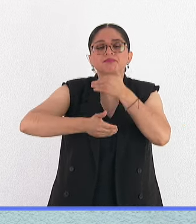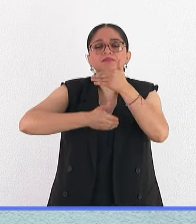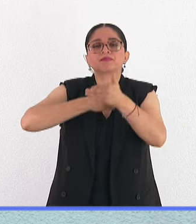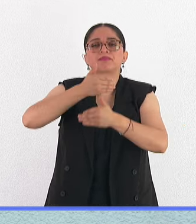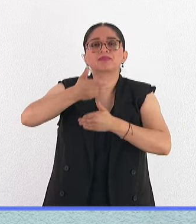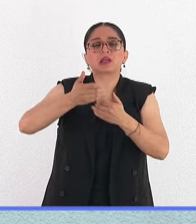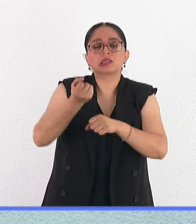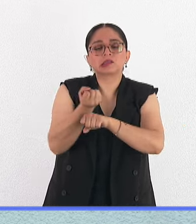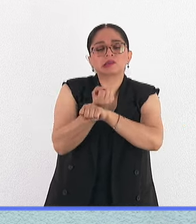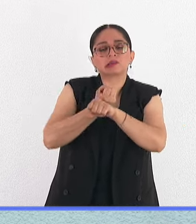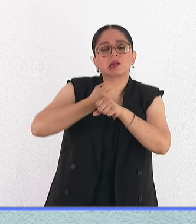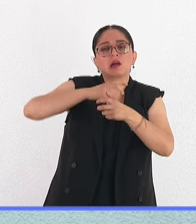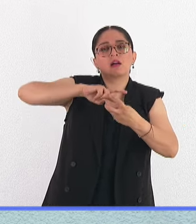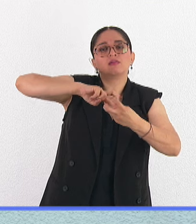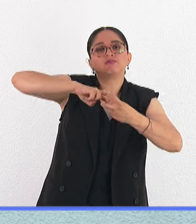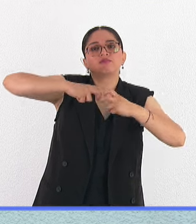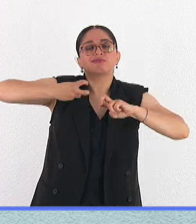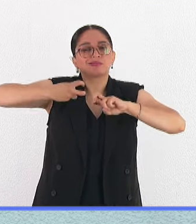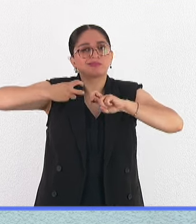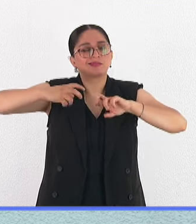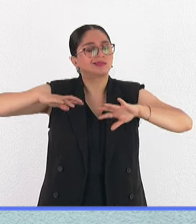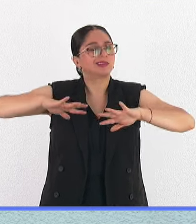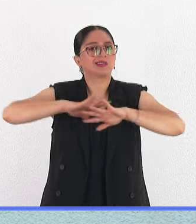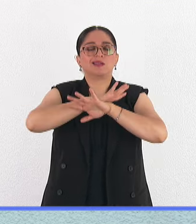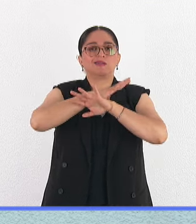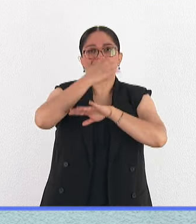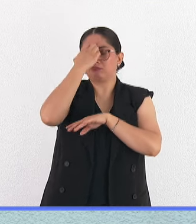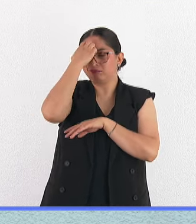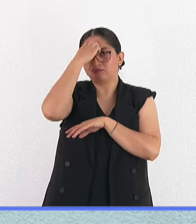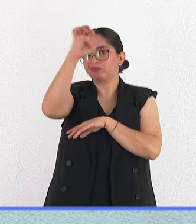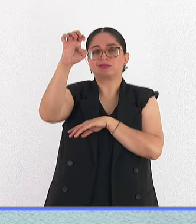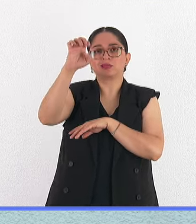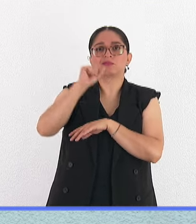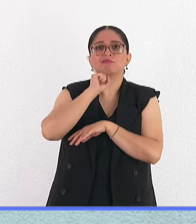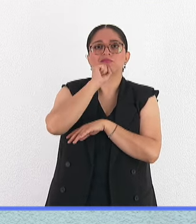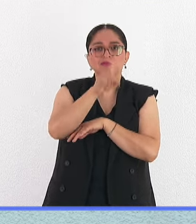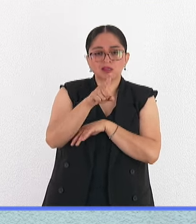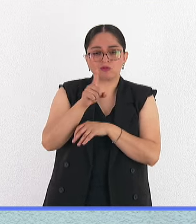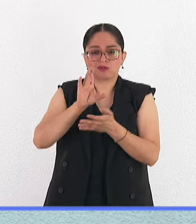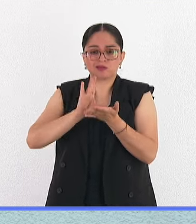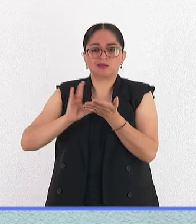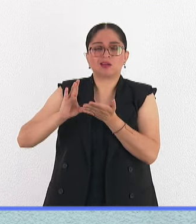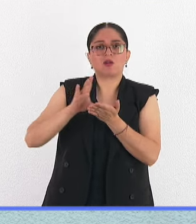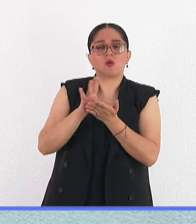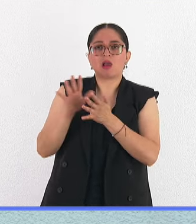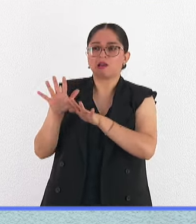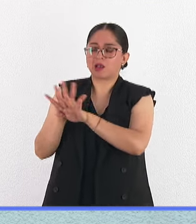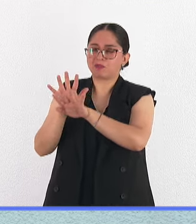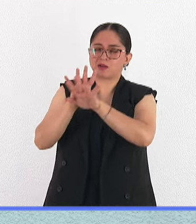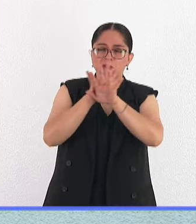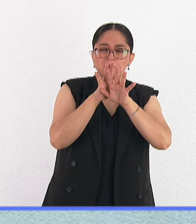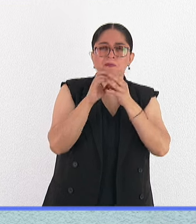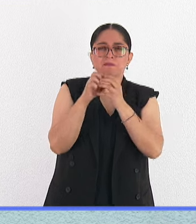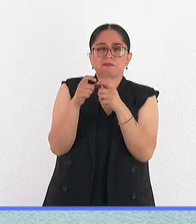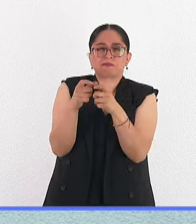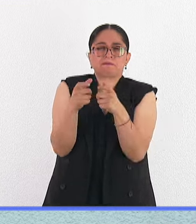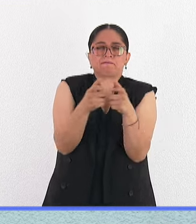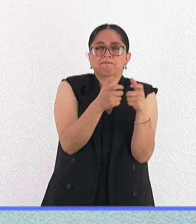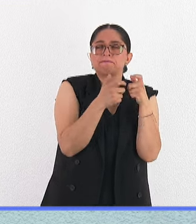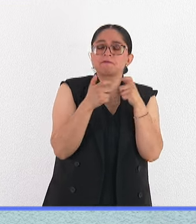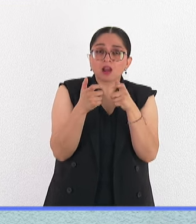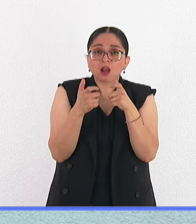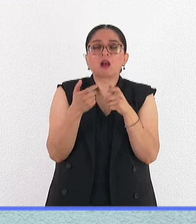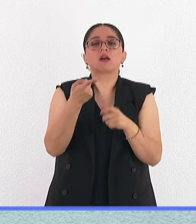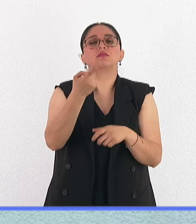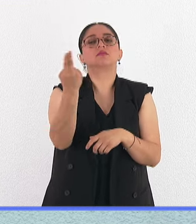el DNA se va dañando y se acumulan mutaciones en las células. Entonces, se requiere además